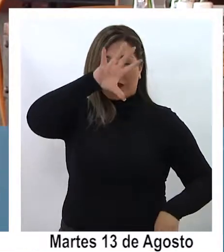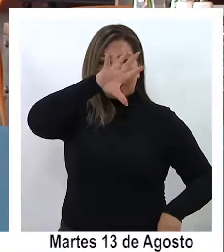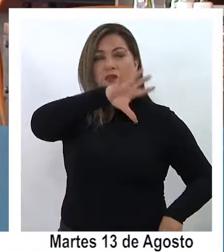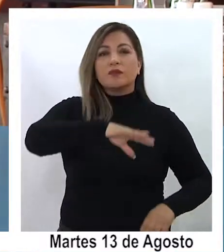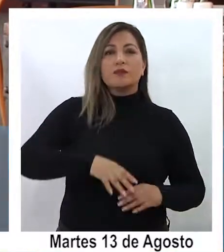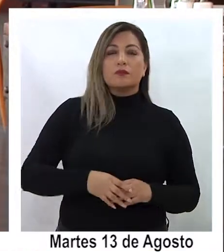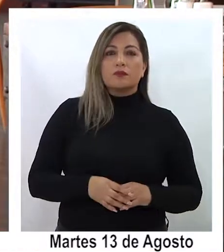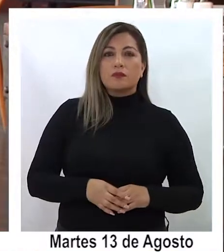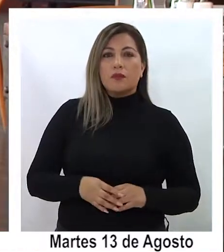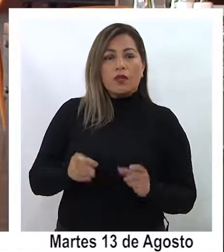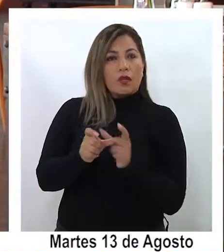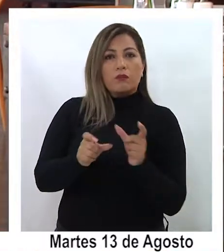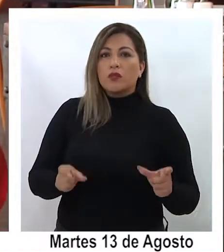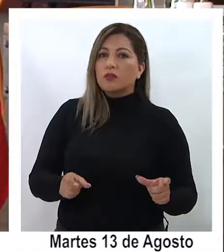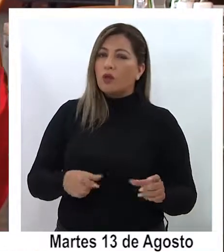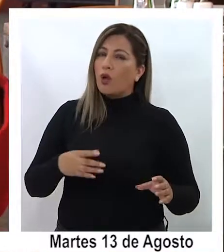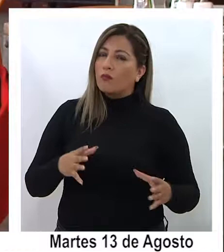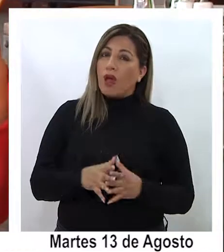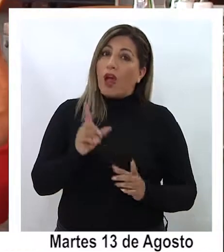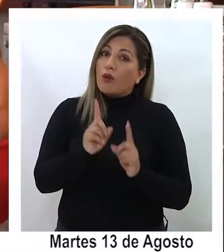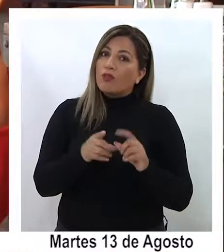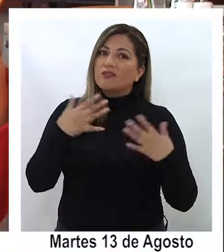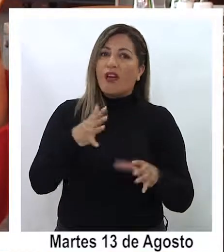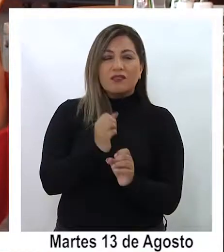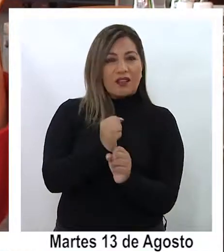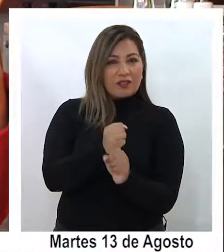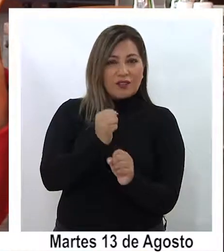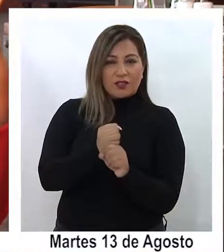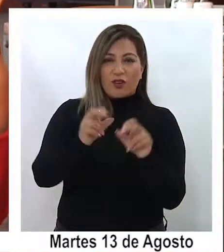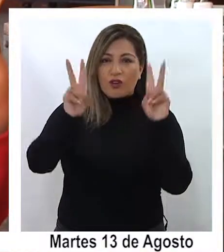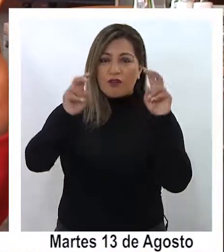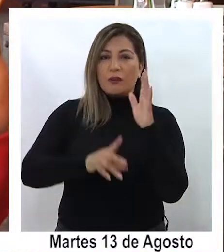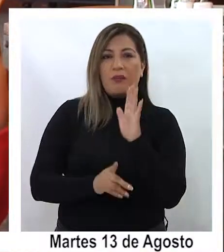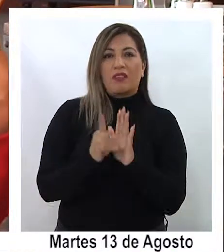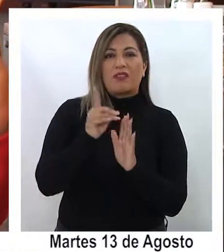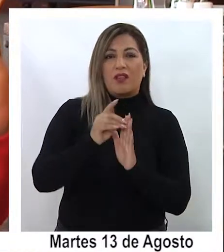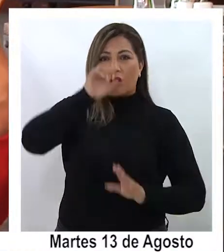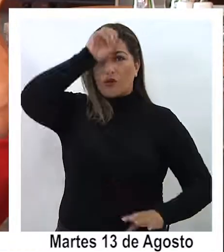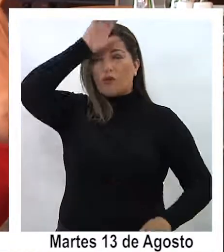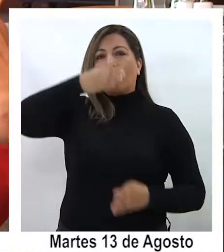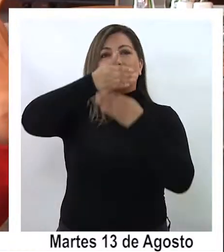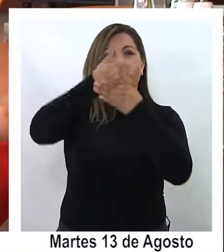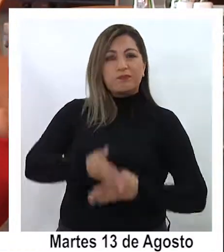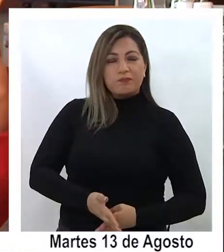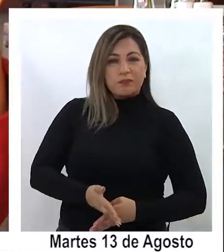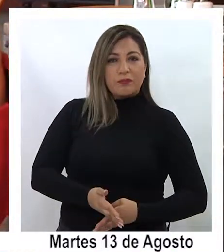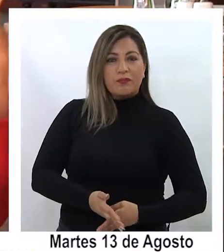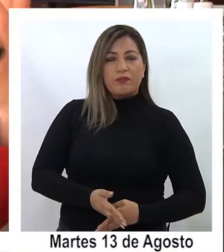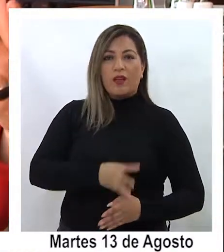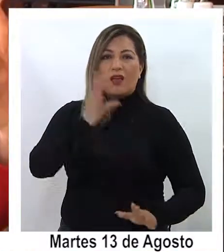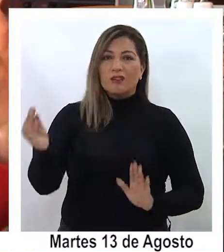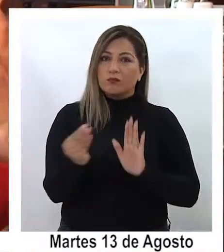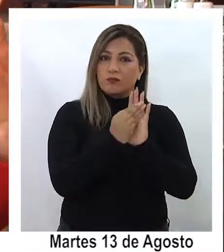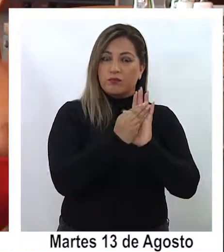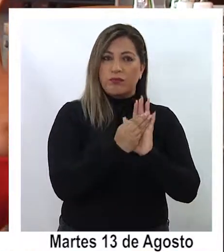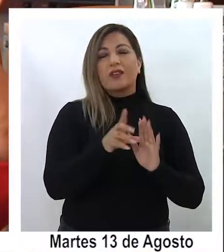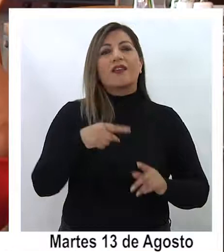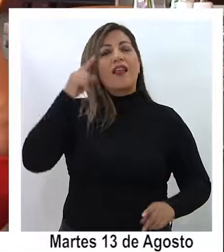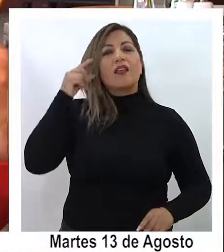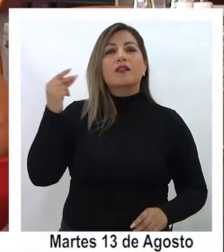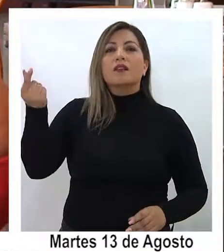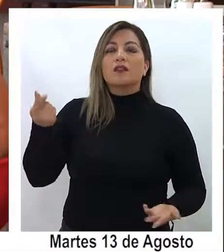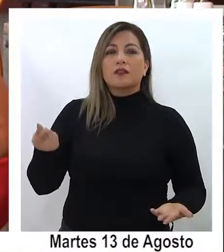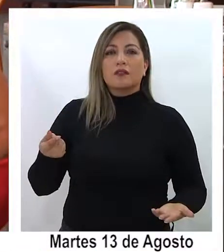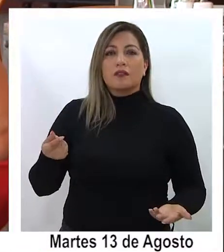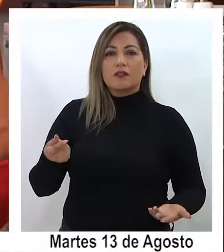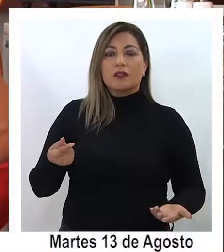ellos muchos han trabajado con el tema de desarrollo minero sostenible que incorpora la idea